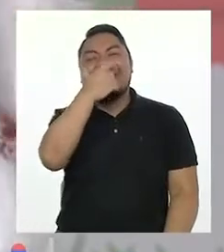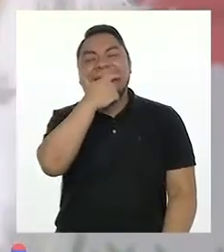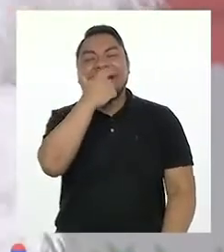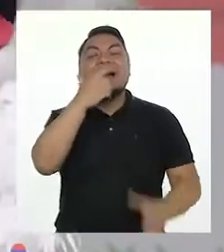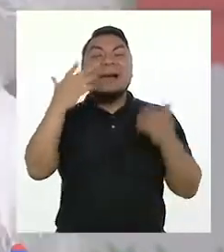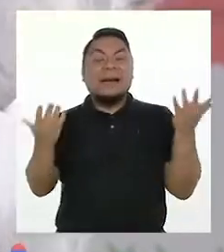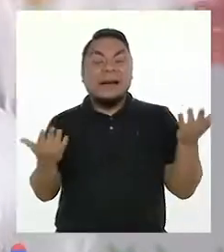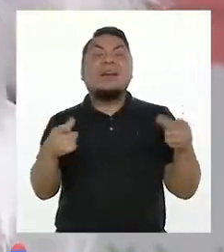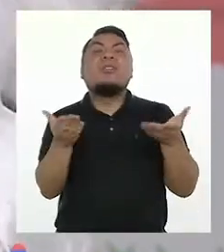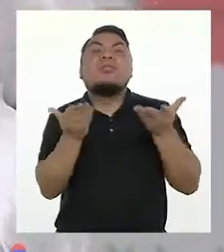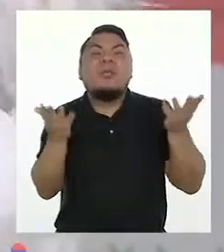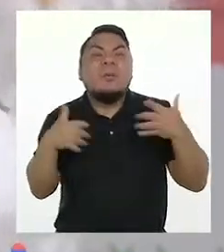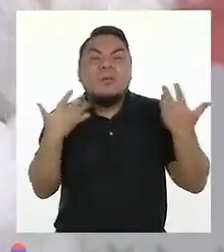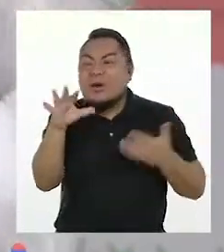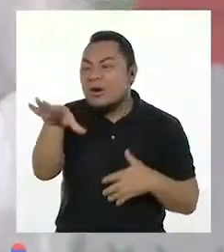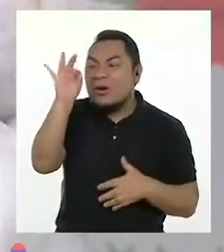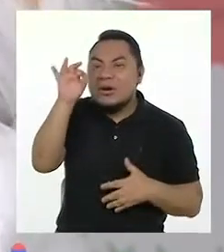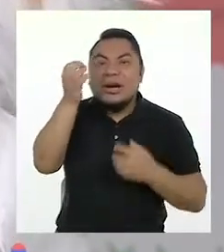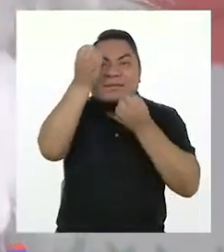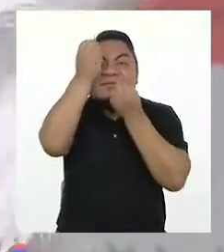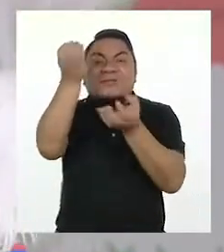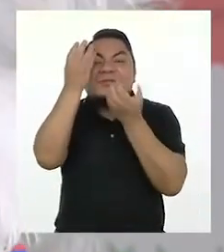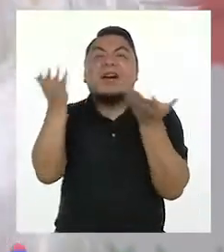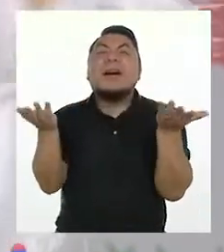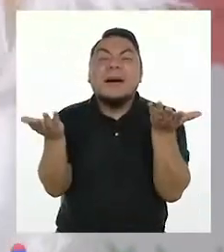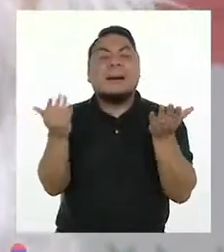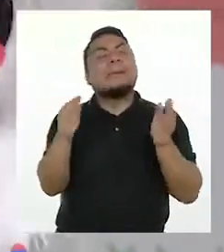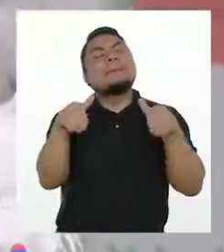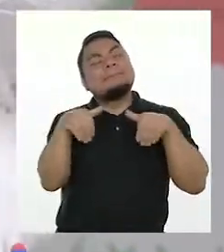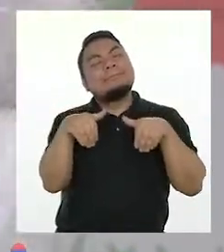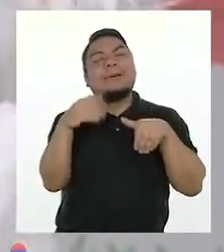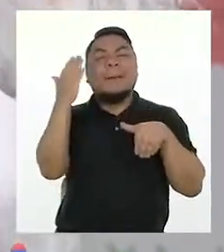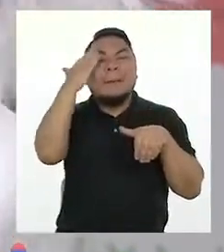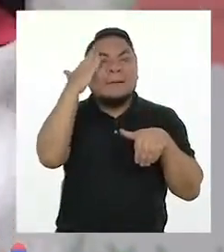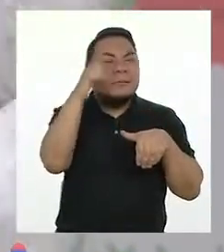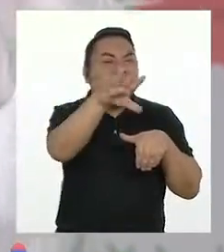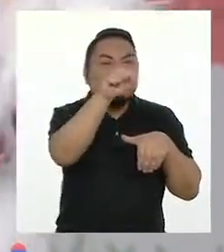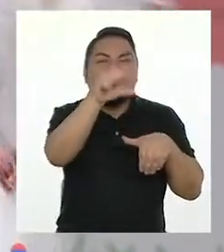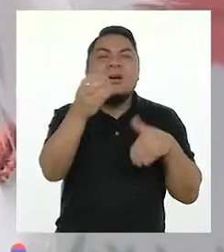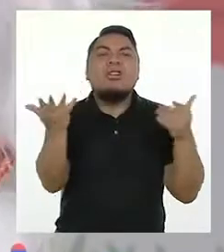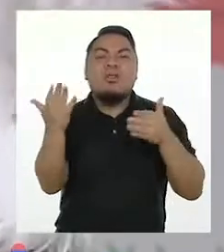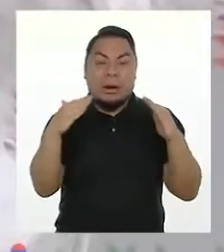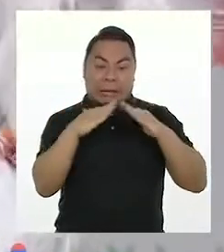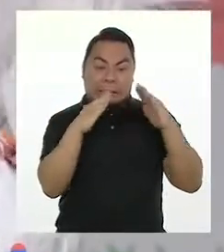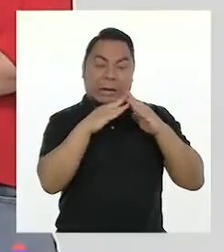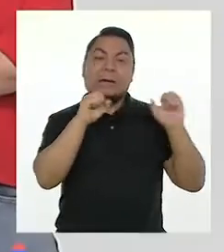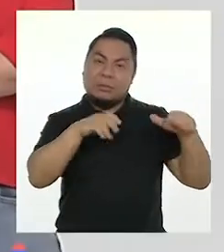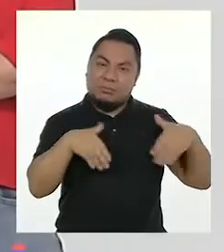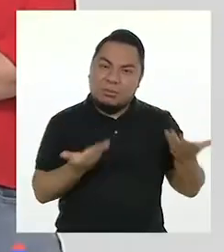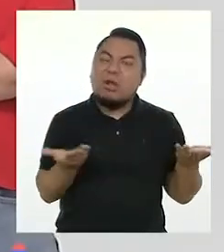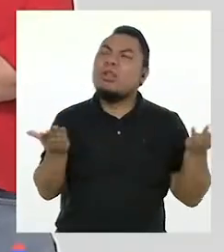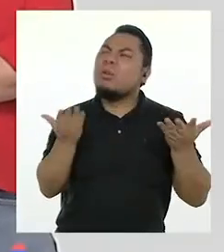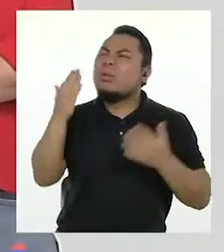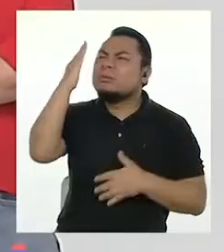¿Y dónde puedo encontrar información para saber cuáles se pueden cultivar en casa?